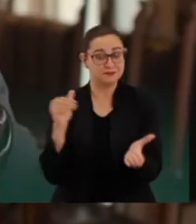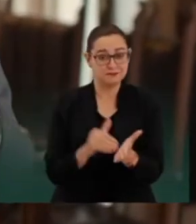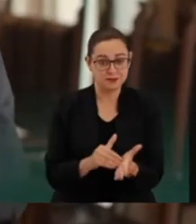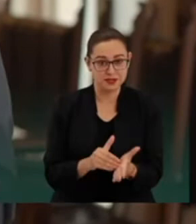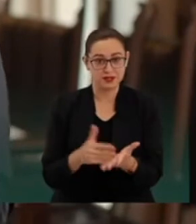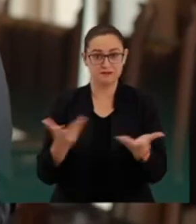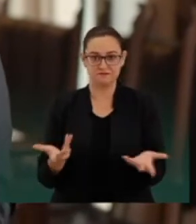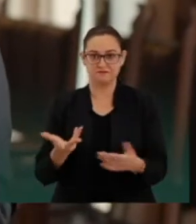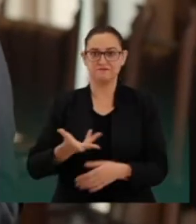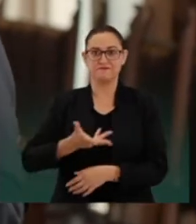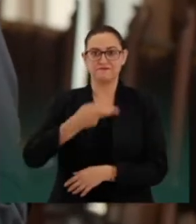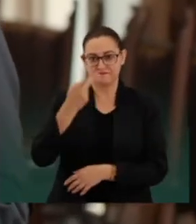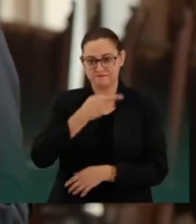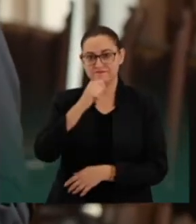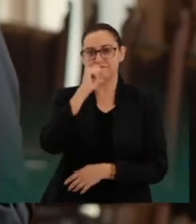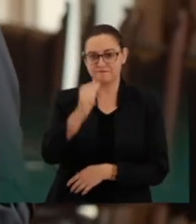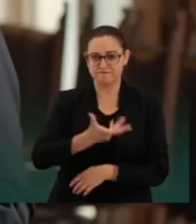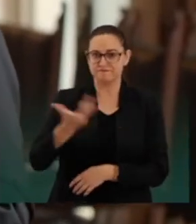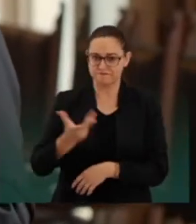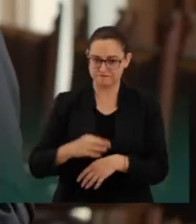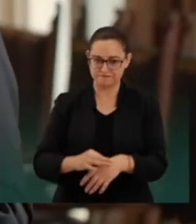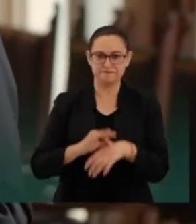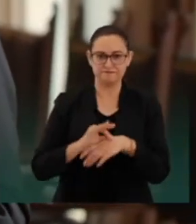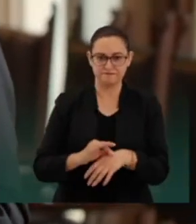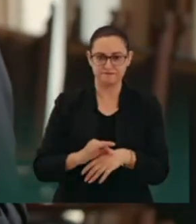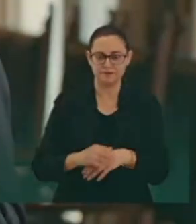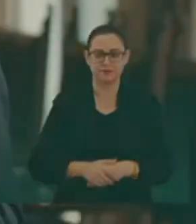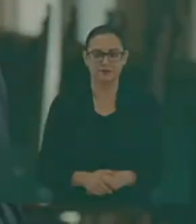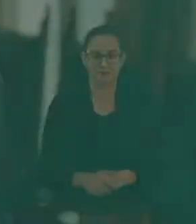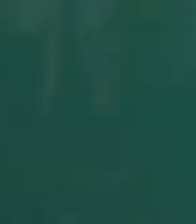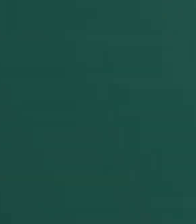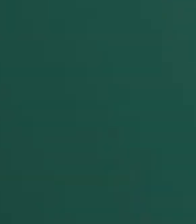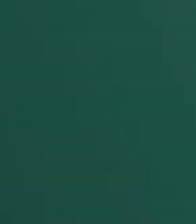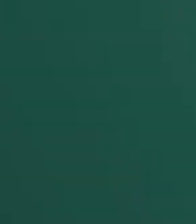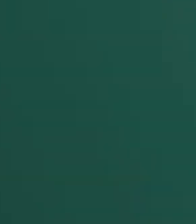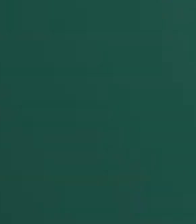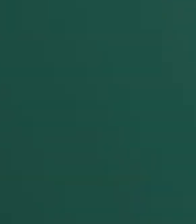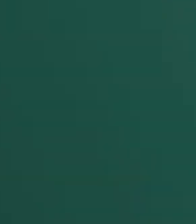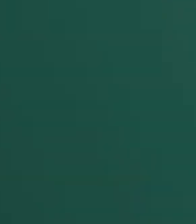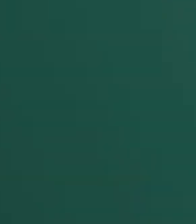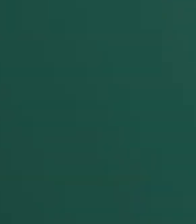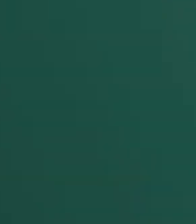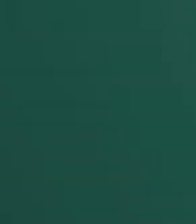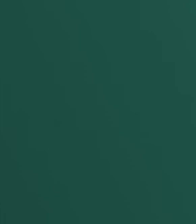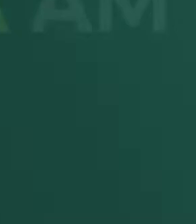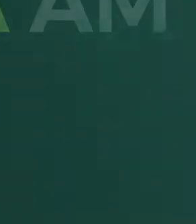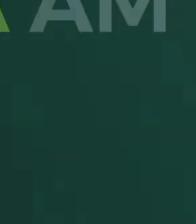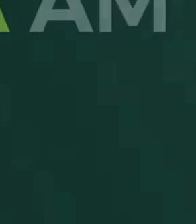.000 empleos. Hechos, no palabras. Tercer informe